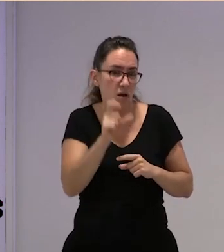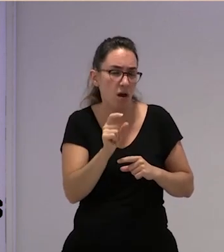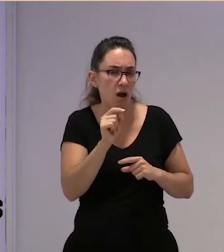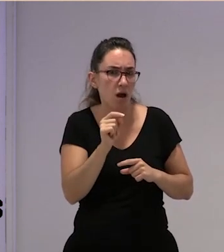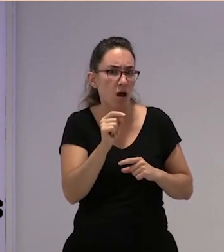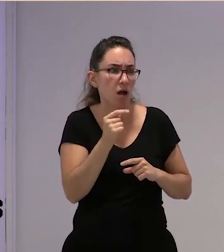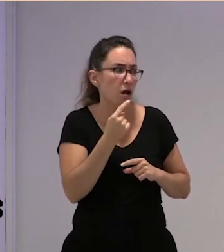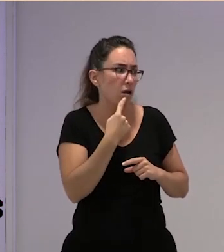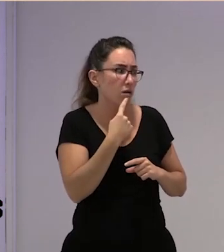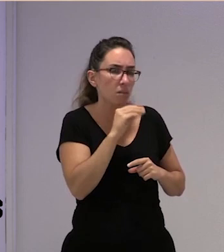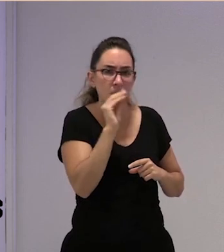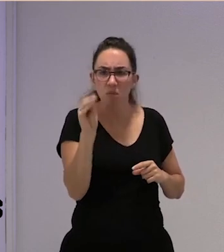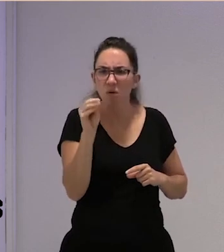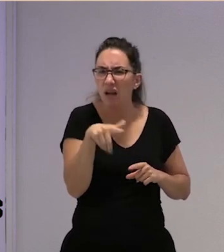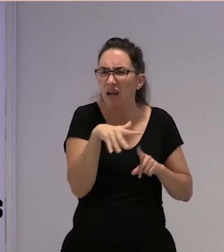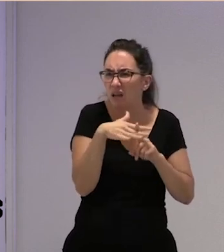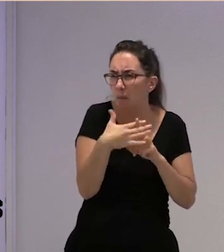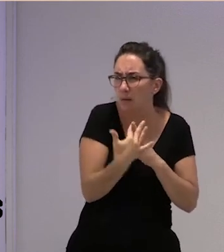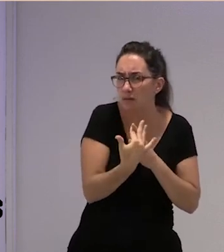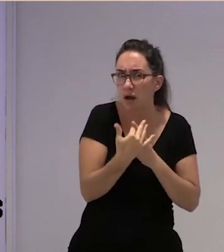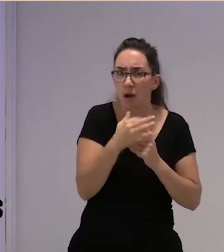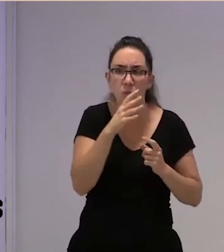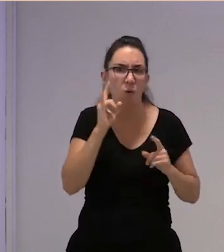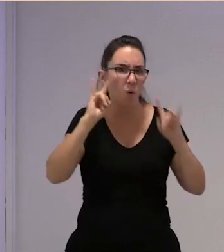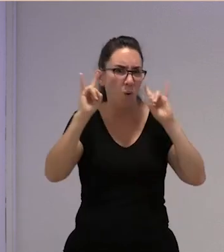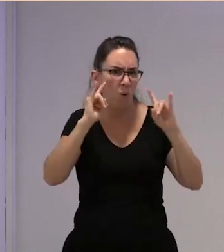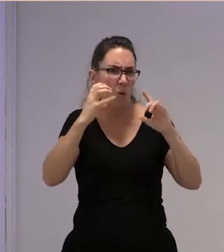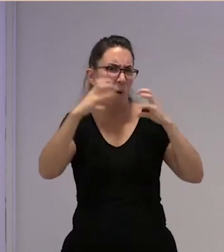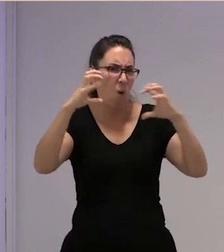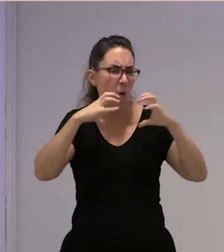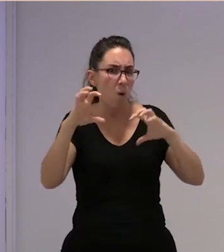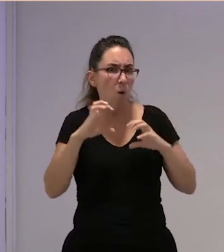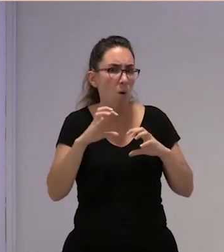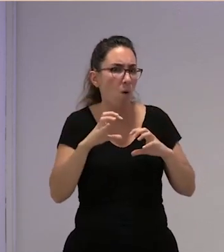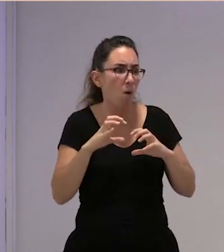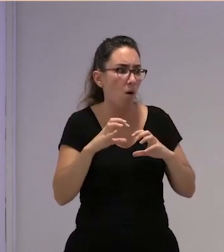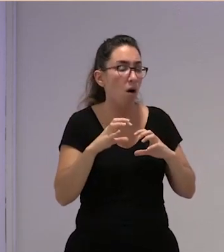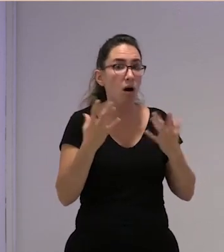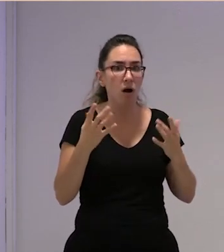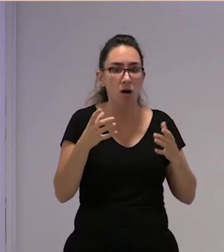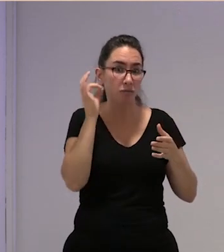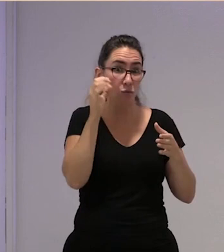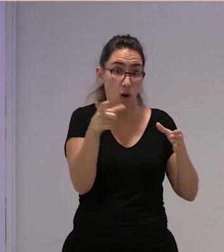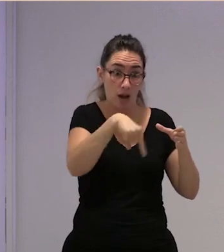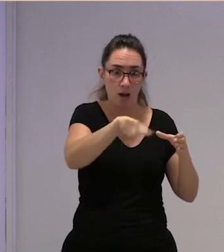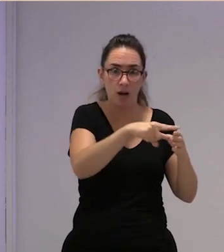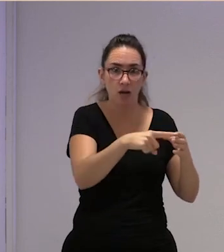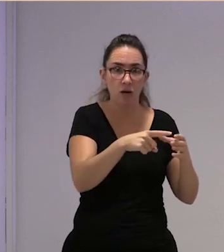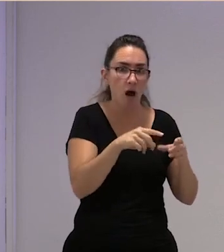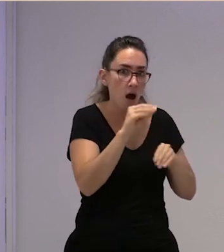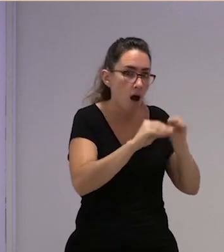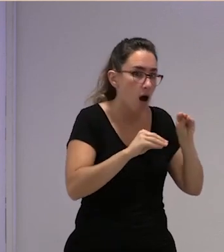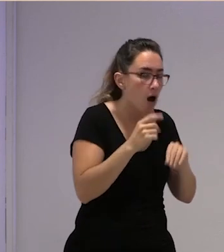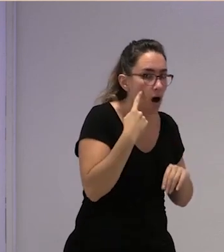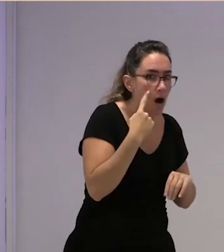dice le preguntaron qué es lo que estaba ocurriendo claro unas voces allí enormes y y claro y vinieron todas y empezaron